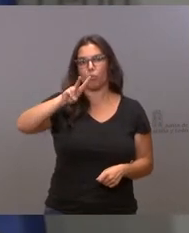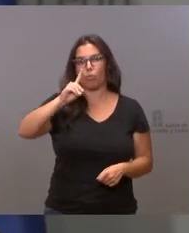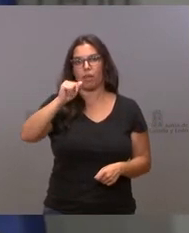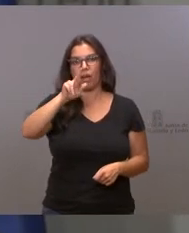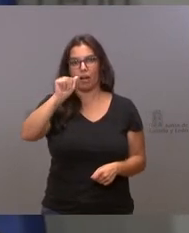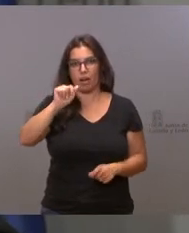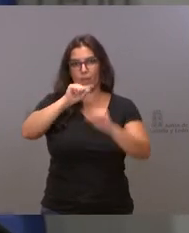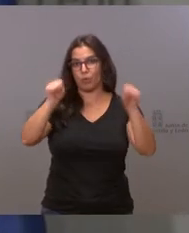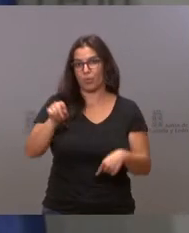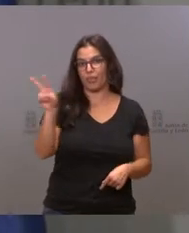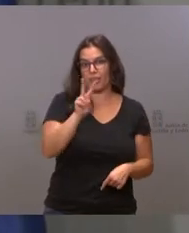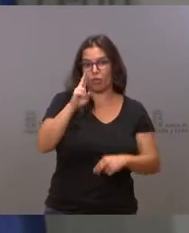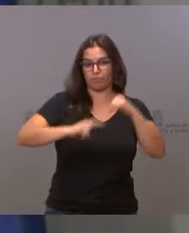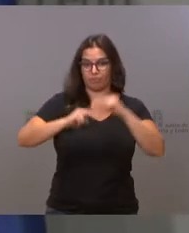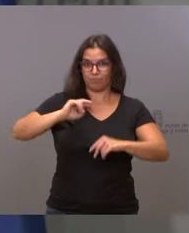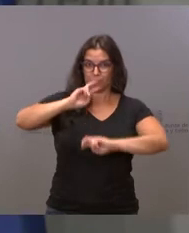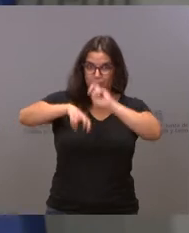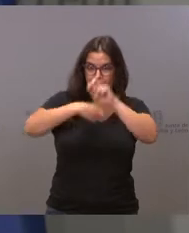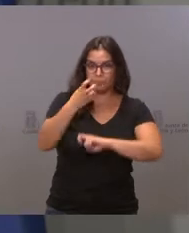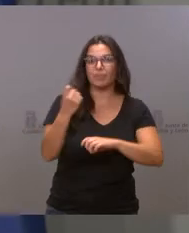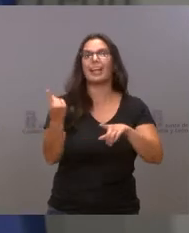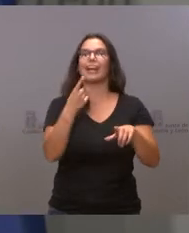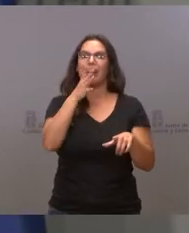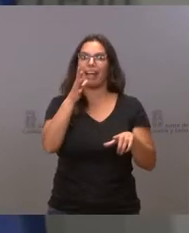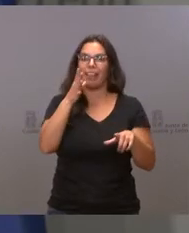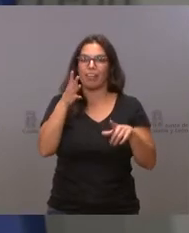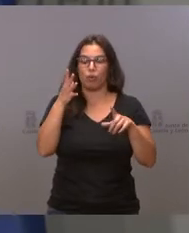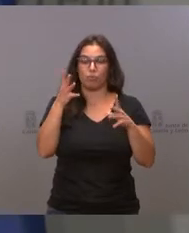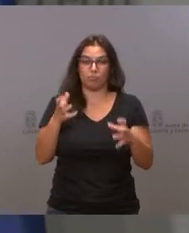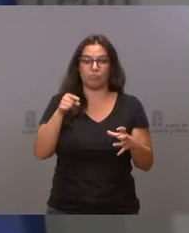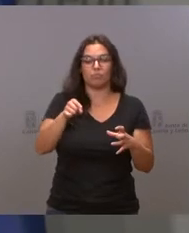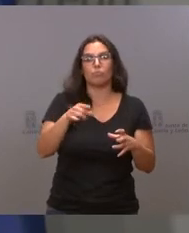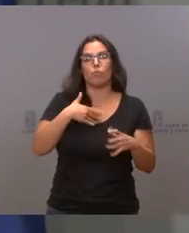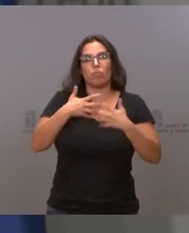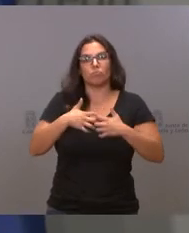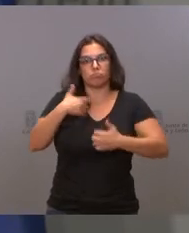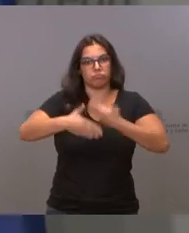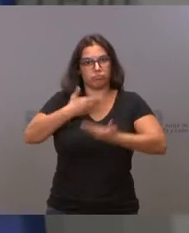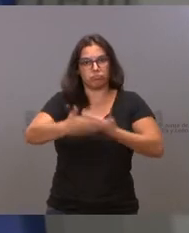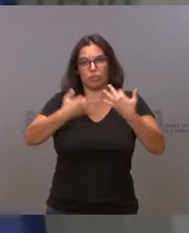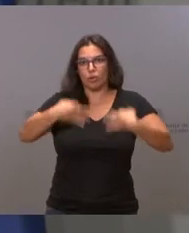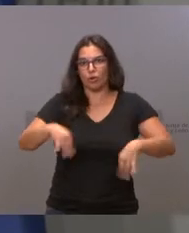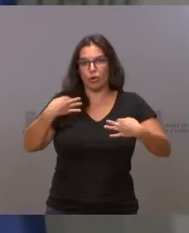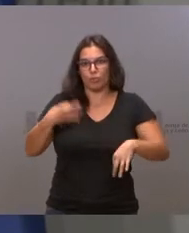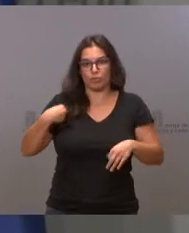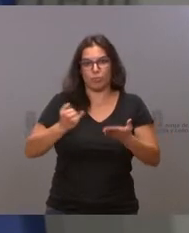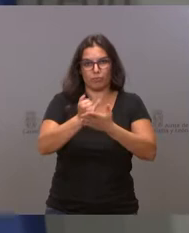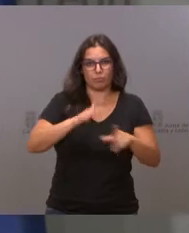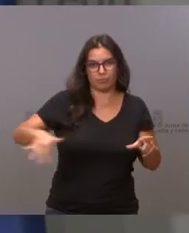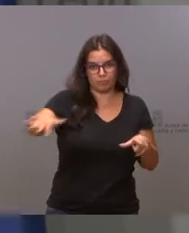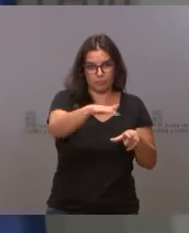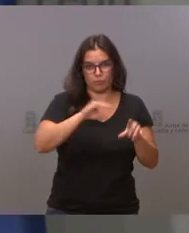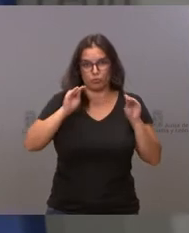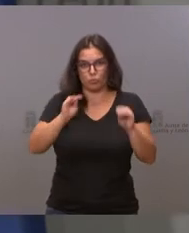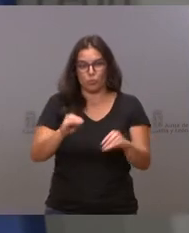Estas obras van a permitir seguir utilizando esta infraestructura con normalidad en sus explotaciones. Se